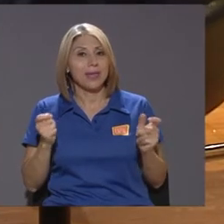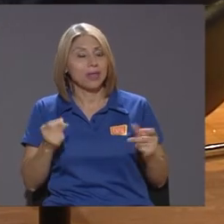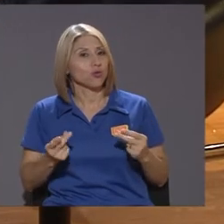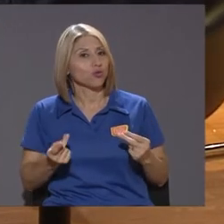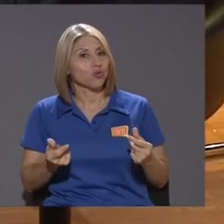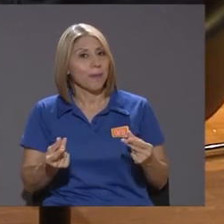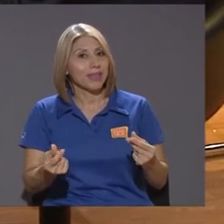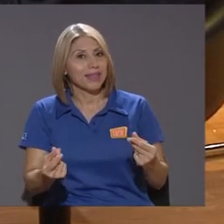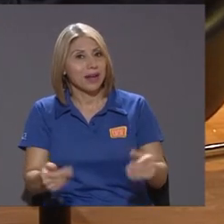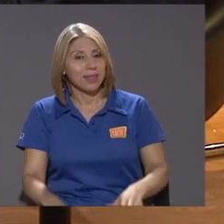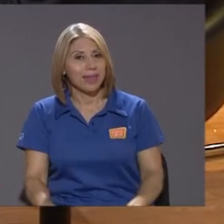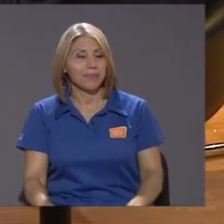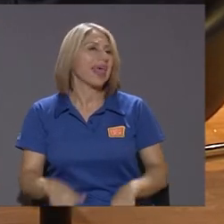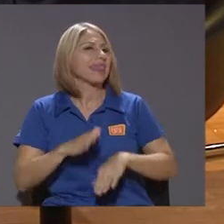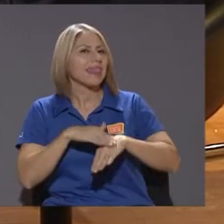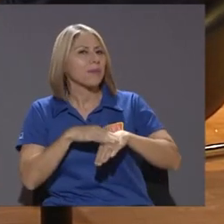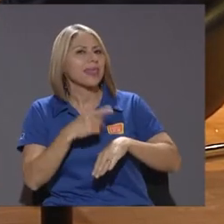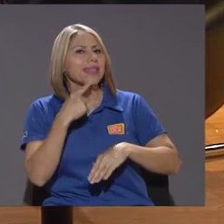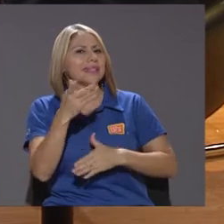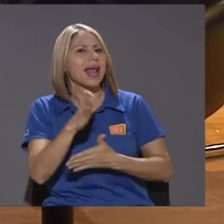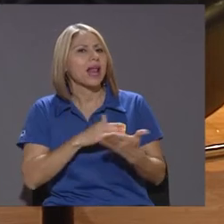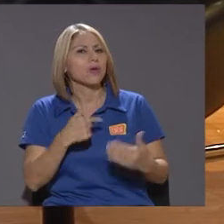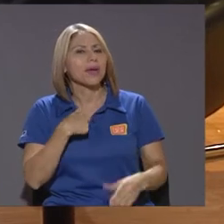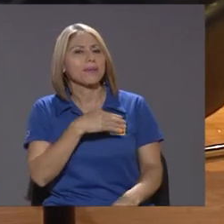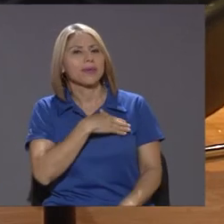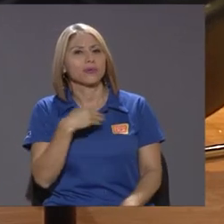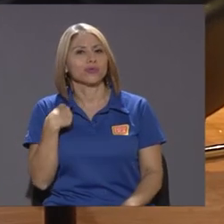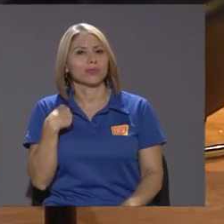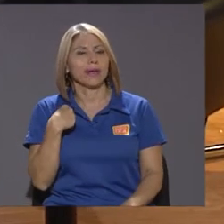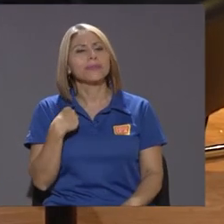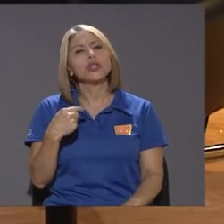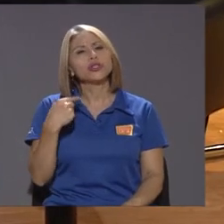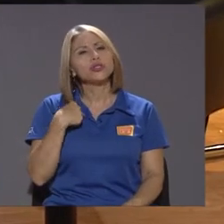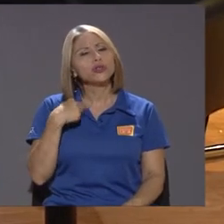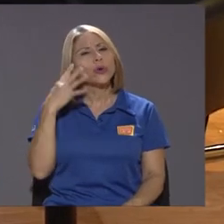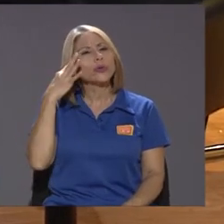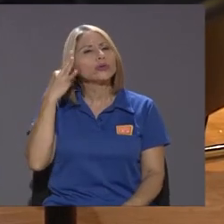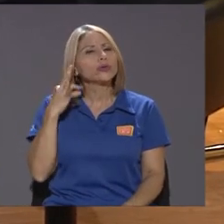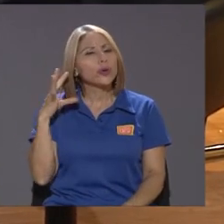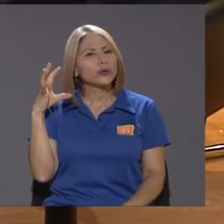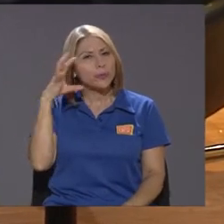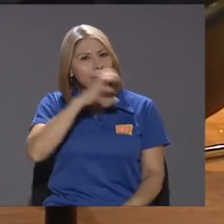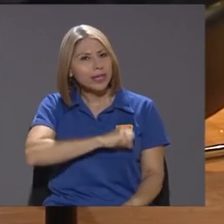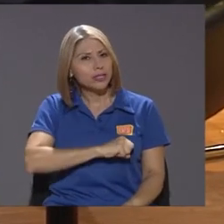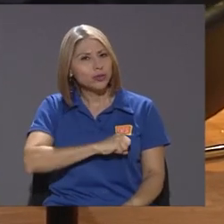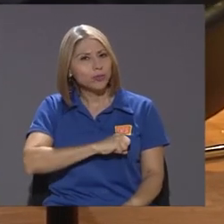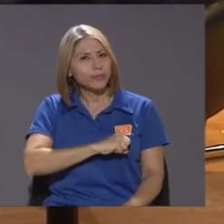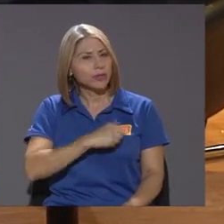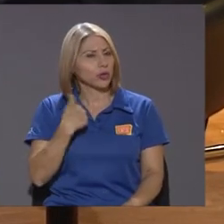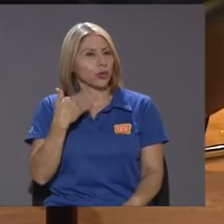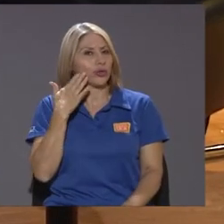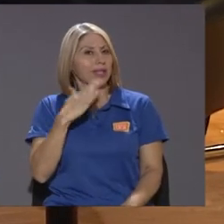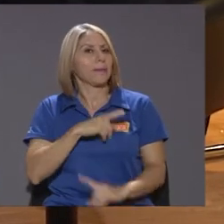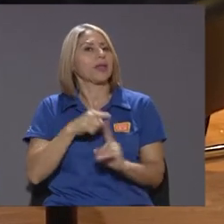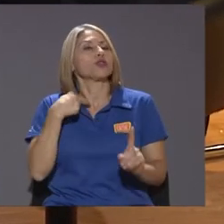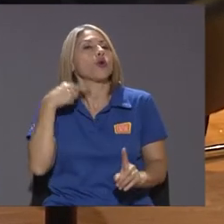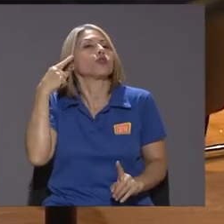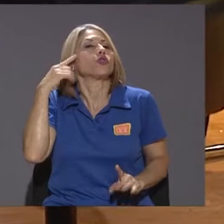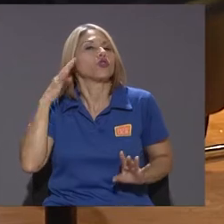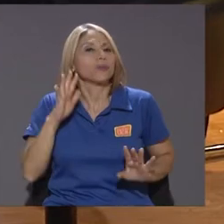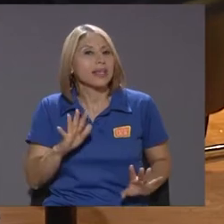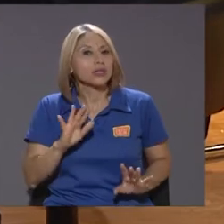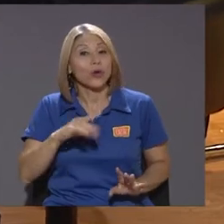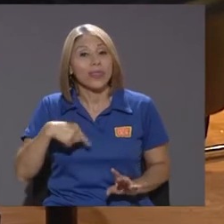que a mí me gusta decirla yo sospecho yo eso no lo sé pero sospecho que dentro de 10 años